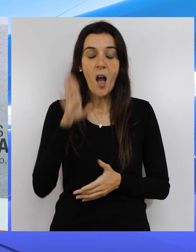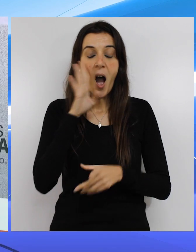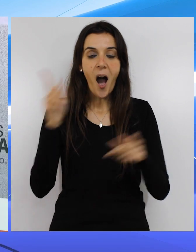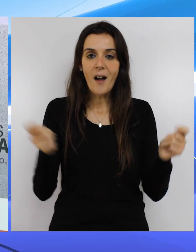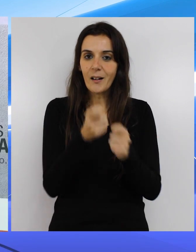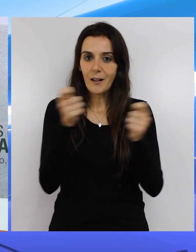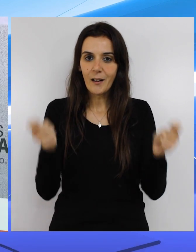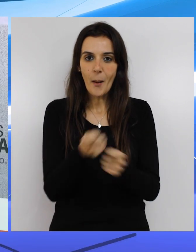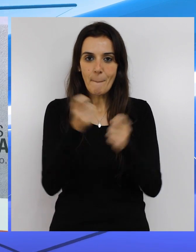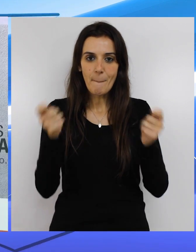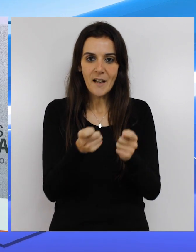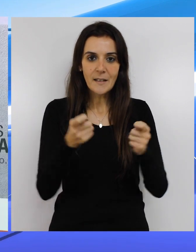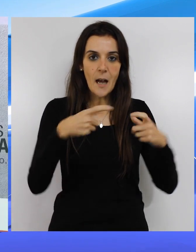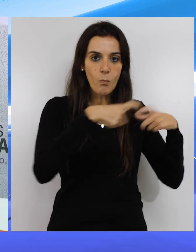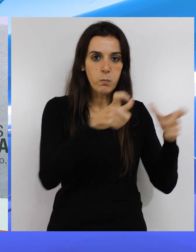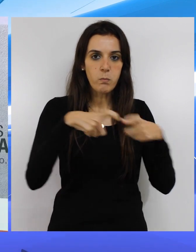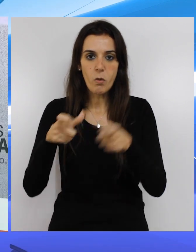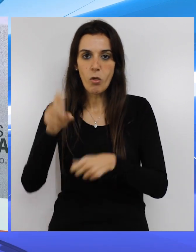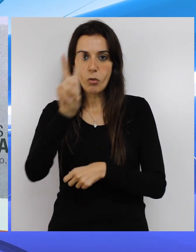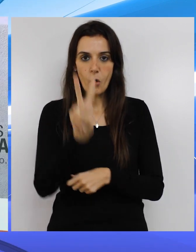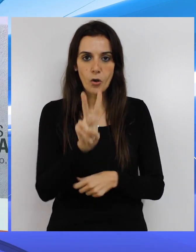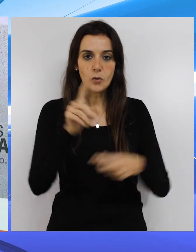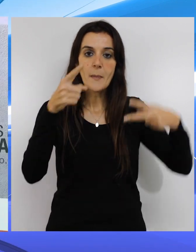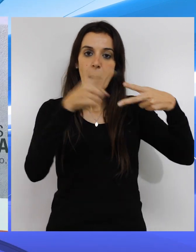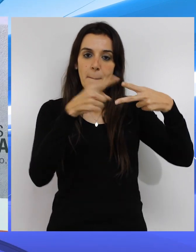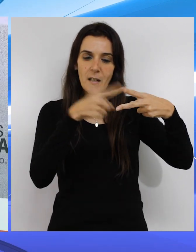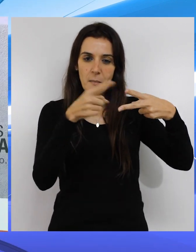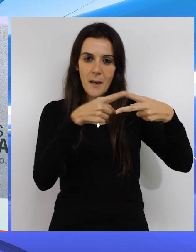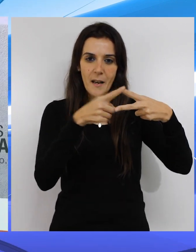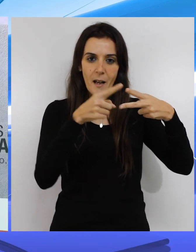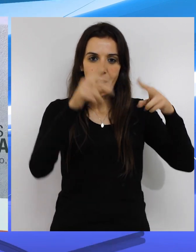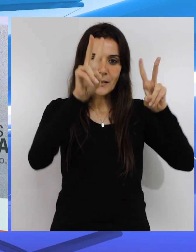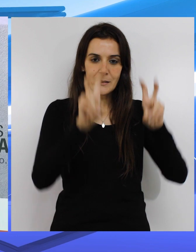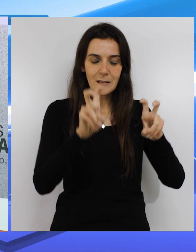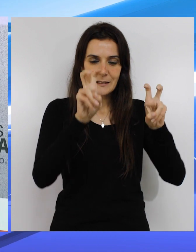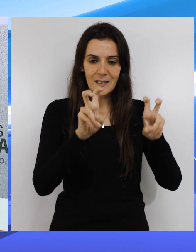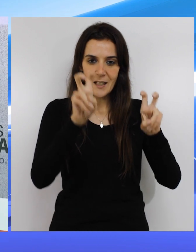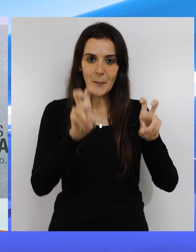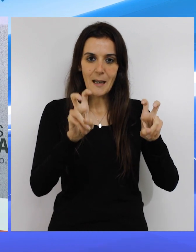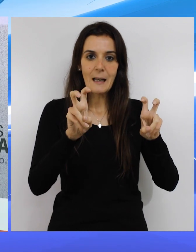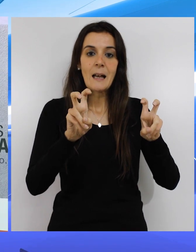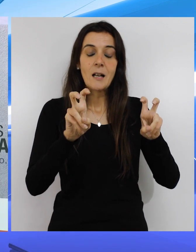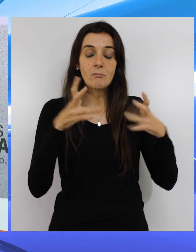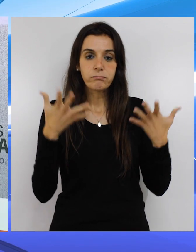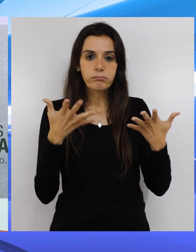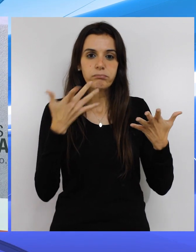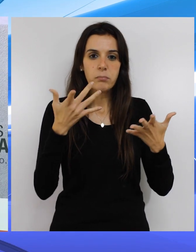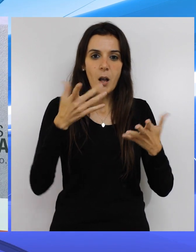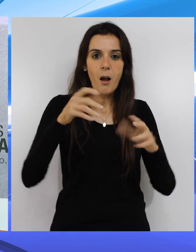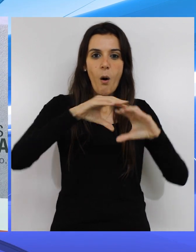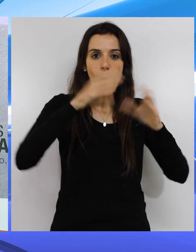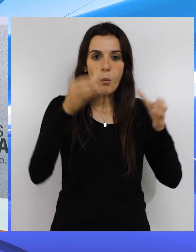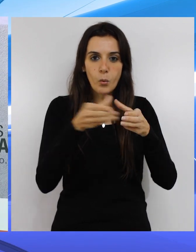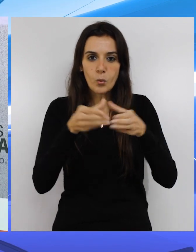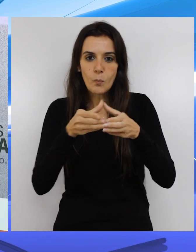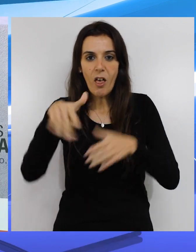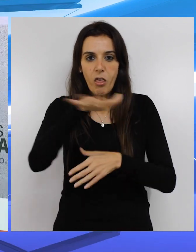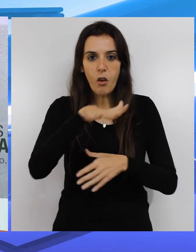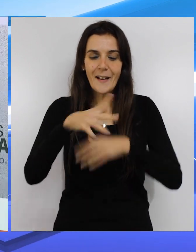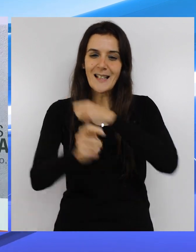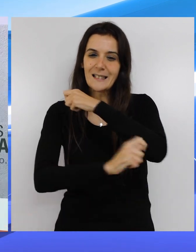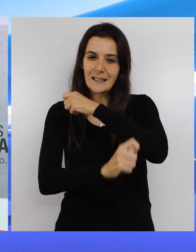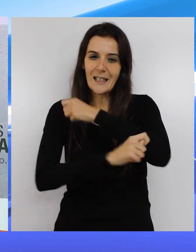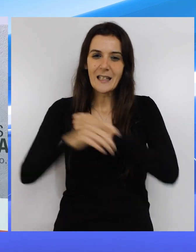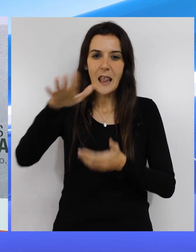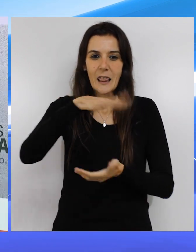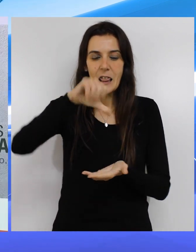campaña se divide en dos líneas. Una primera en la que trata de que se va a emplazar en diferentes zonas estratégicas